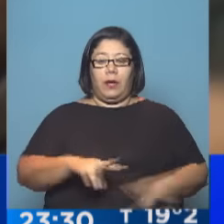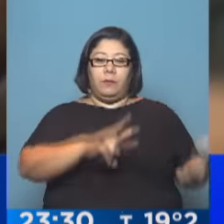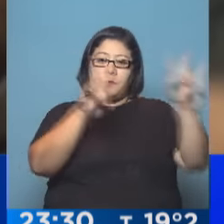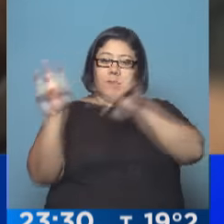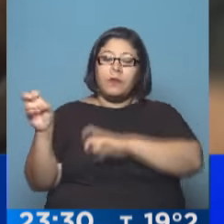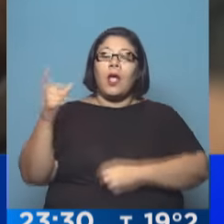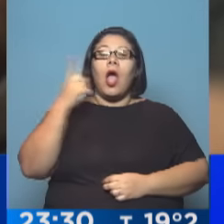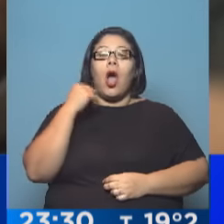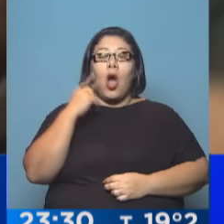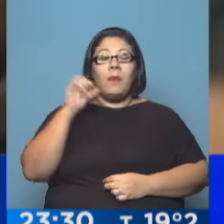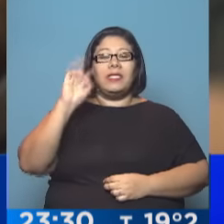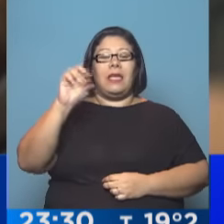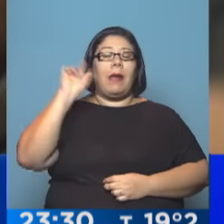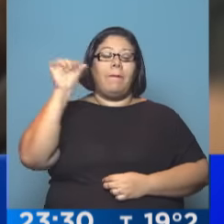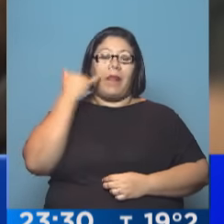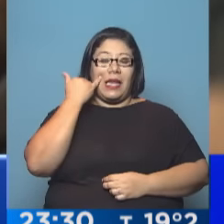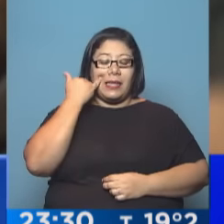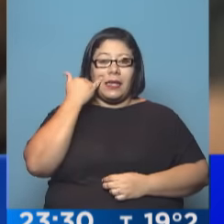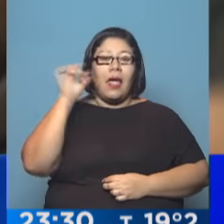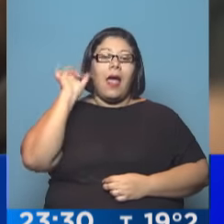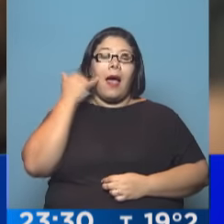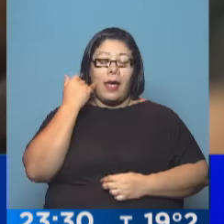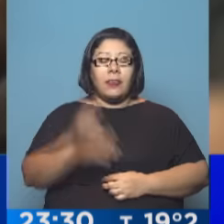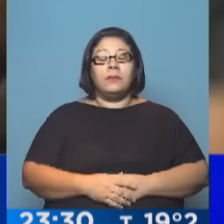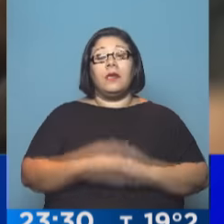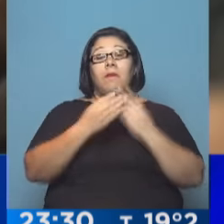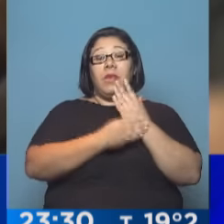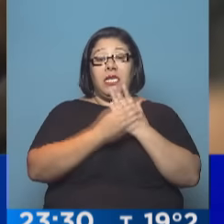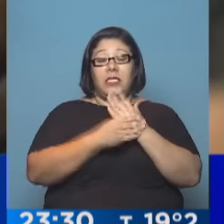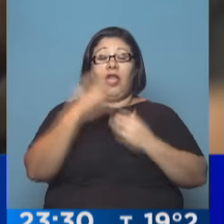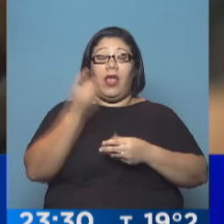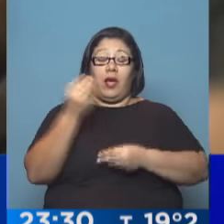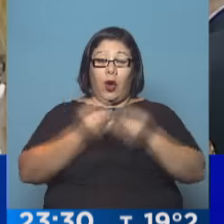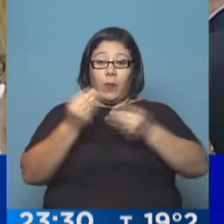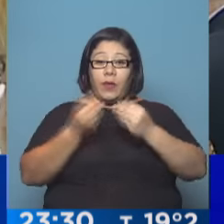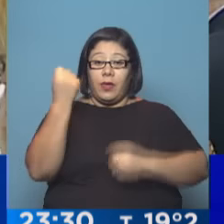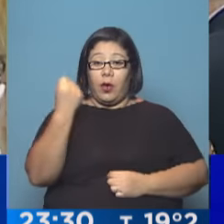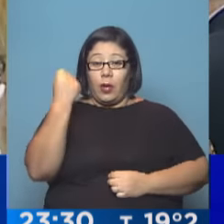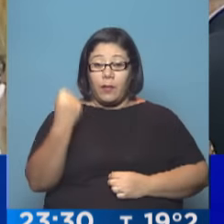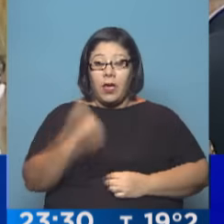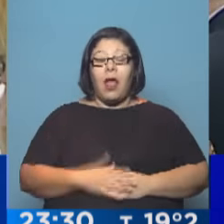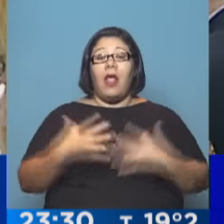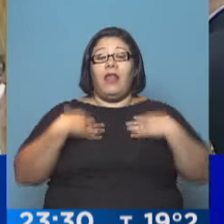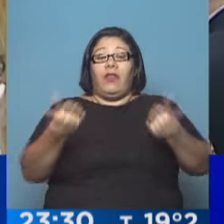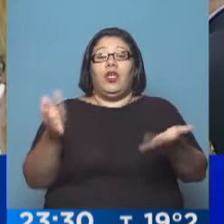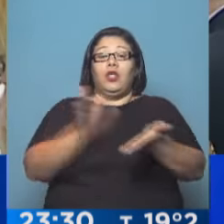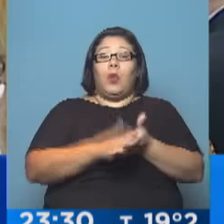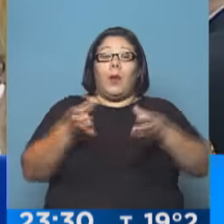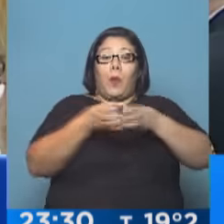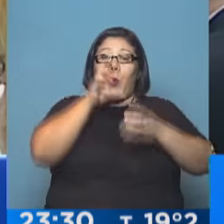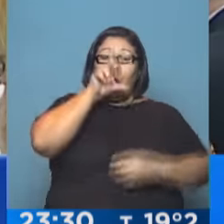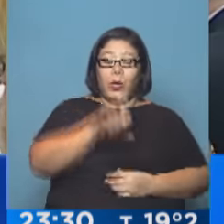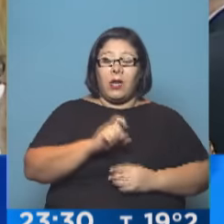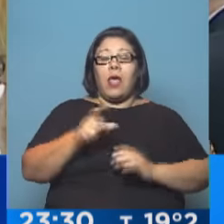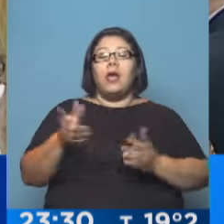en el Congreso. El ministro de Hacienda y Finanzas defendió el acuerdo con los fondos buitre ante los legisladores que deben derogar las leyes de cerrojo y de